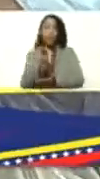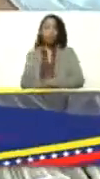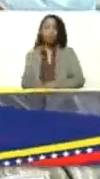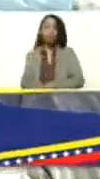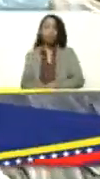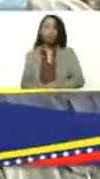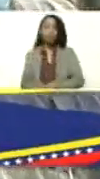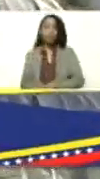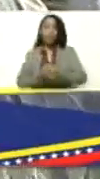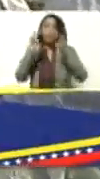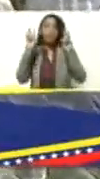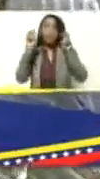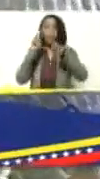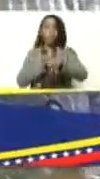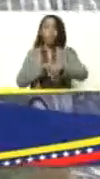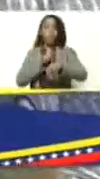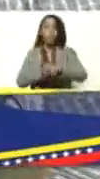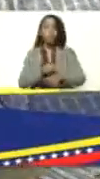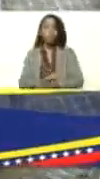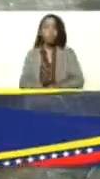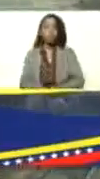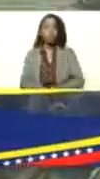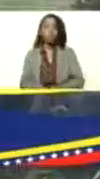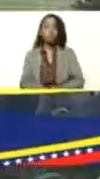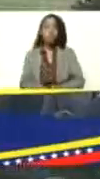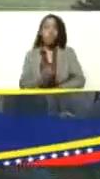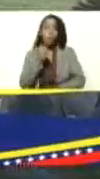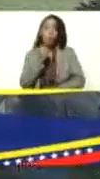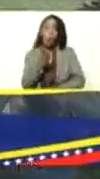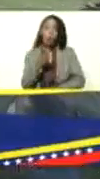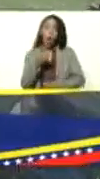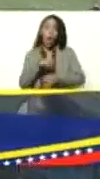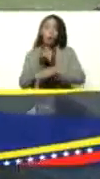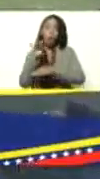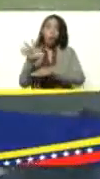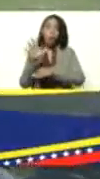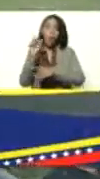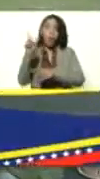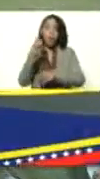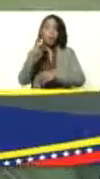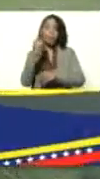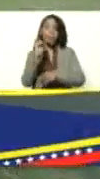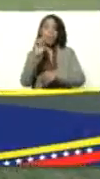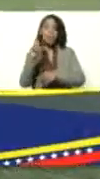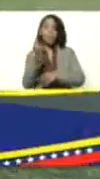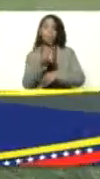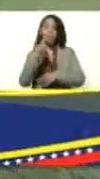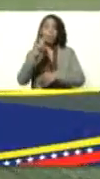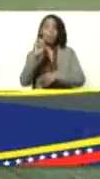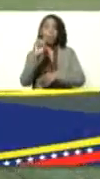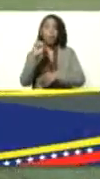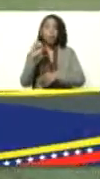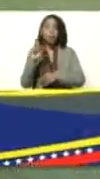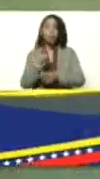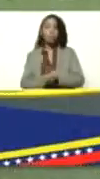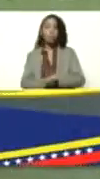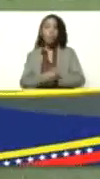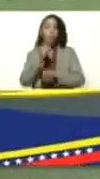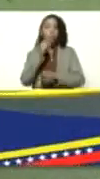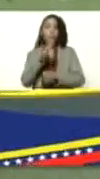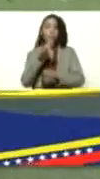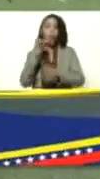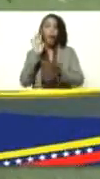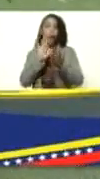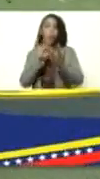de la nueva época bueno ahí te lo dejo sácalo para TikTok ¿ah? bueno tenemos un